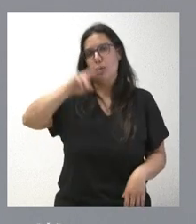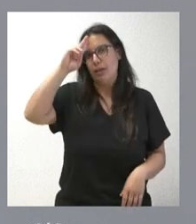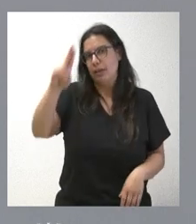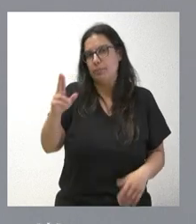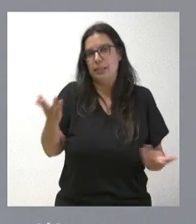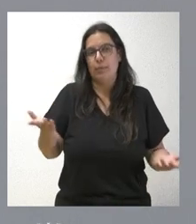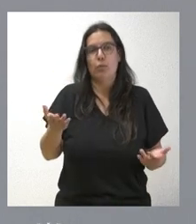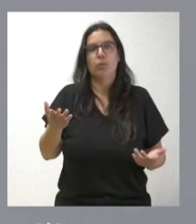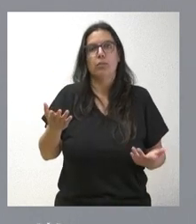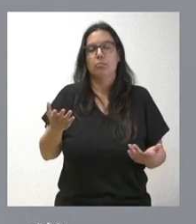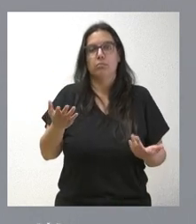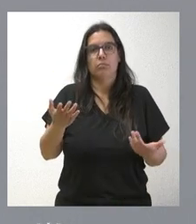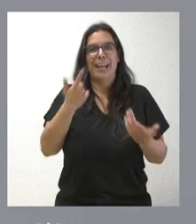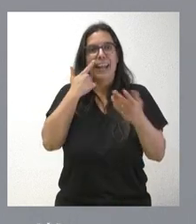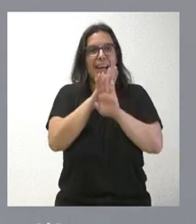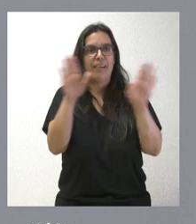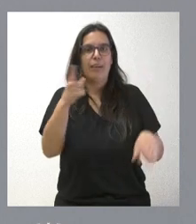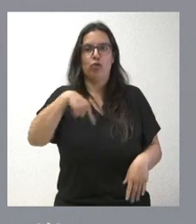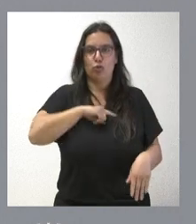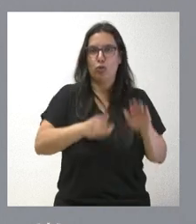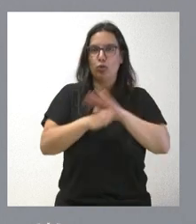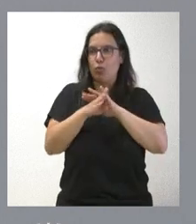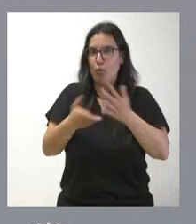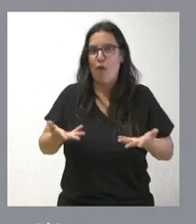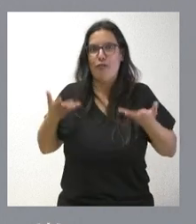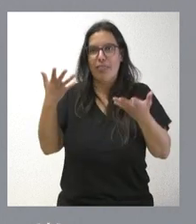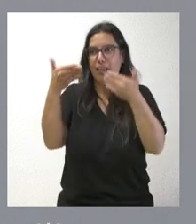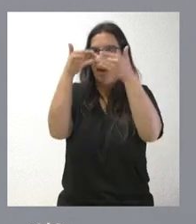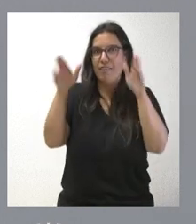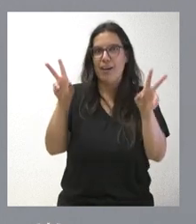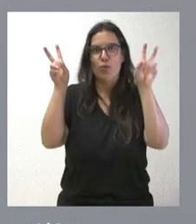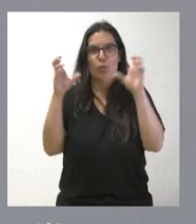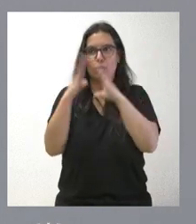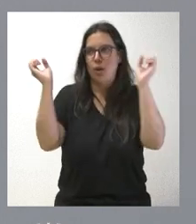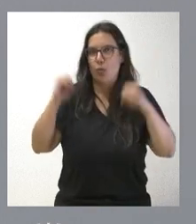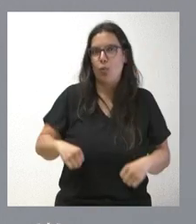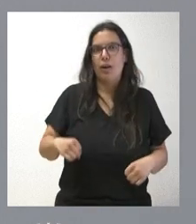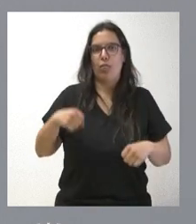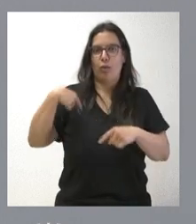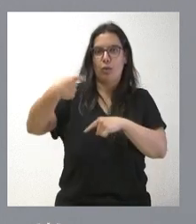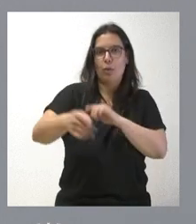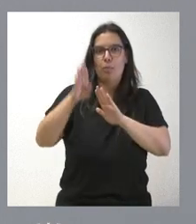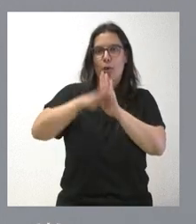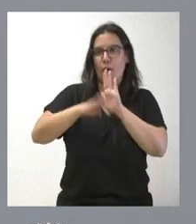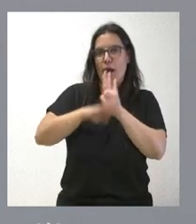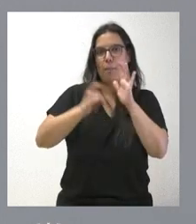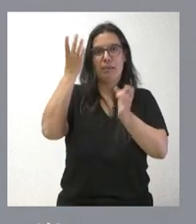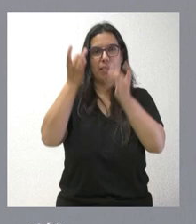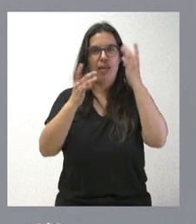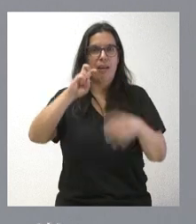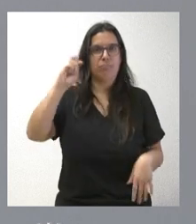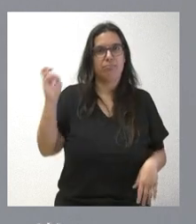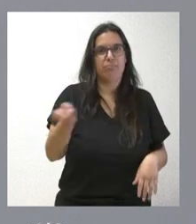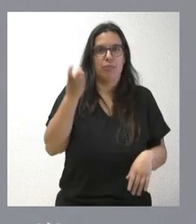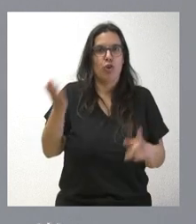Eso no quita en modo alguno para que continuemos con manos tendidas para llegar a nuevos acuerdos, para impulsar nuevos programas e iniciativas y alcanzar